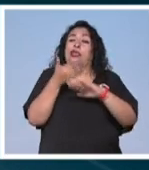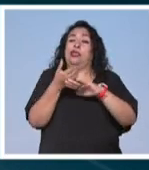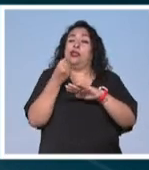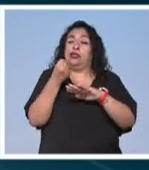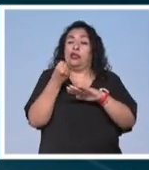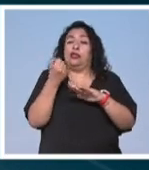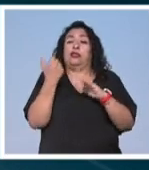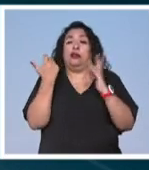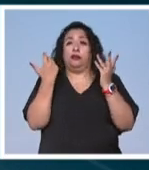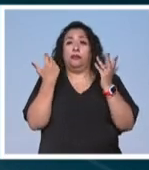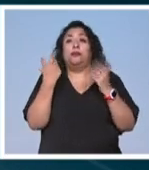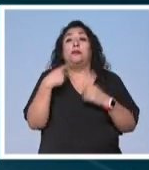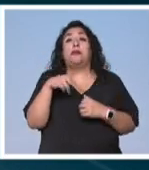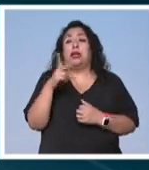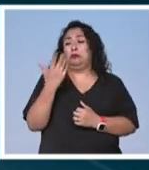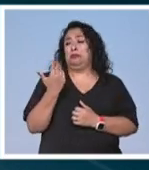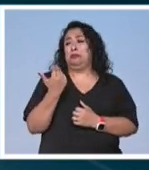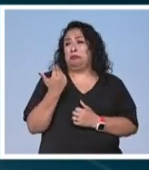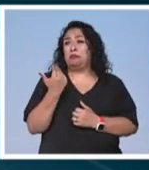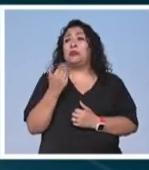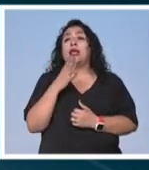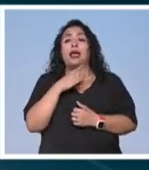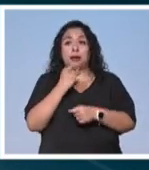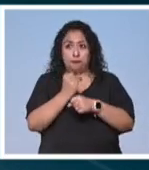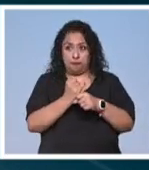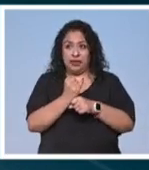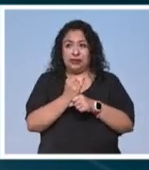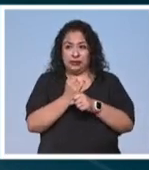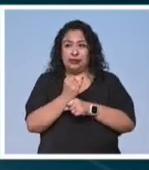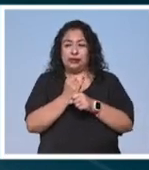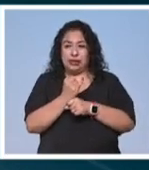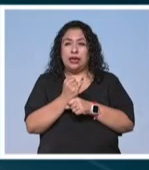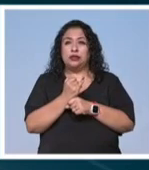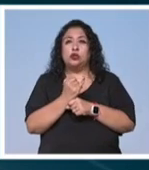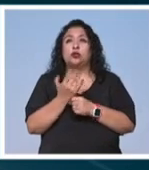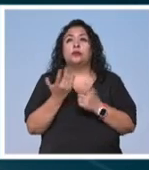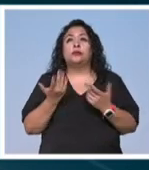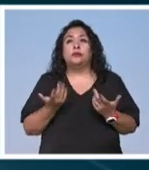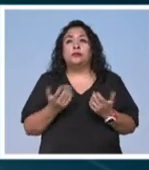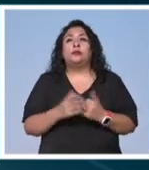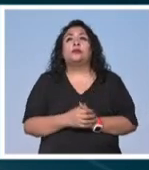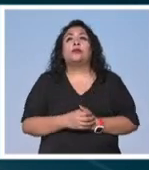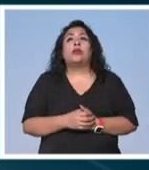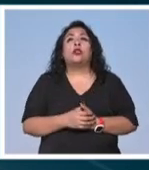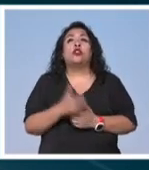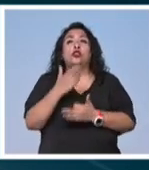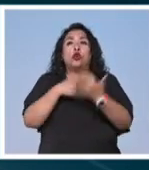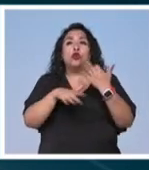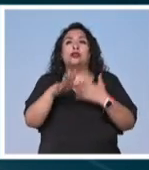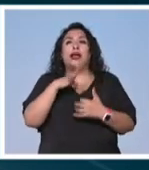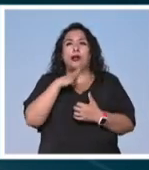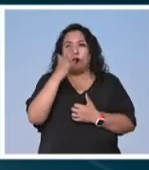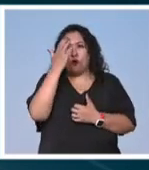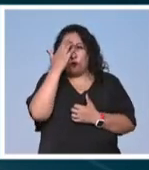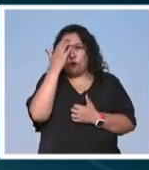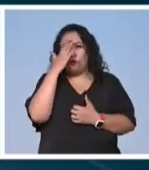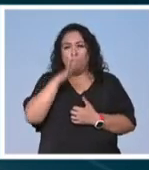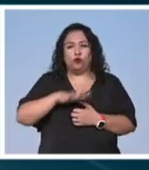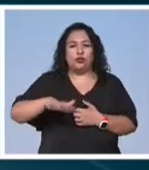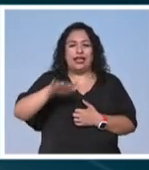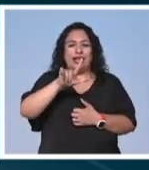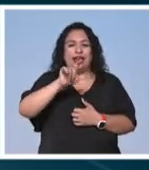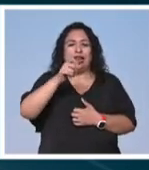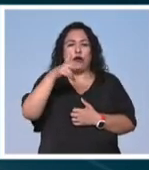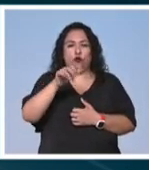desde entonces pero recientemente se ha hecho una investigación al respecto porque todos quienes conocen las lagunas de